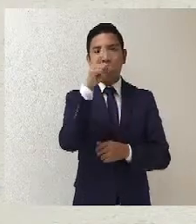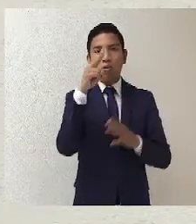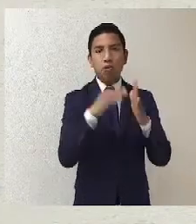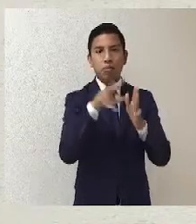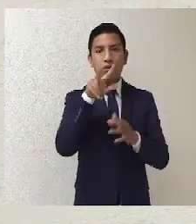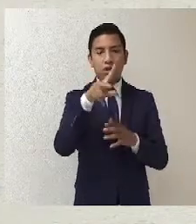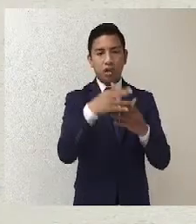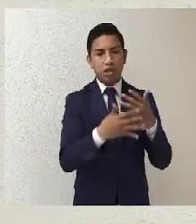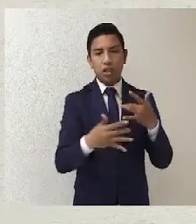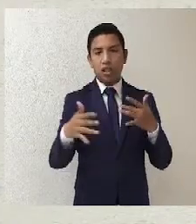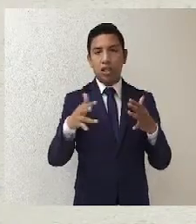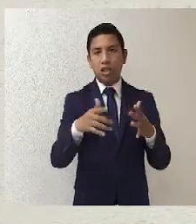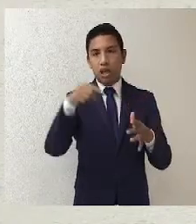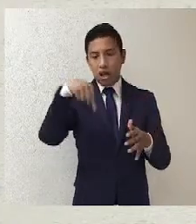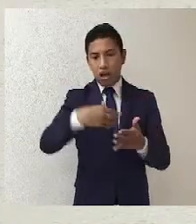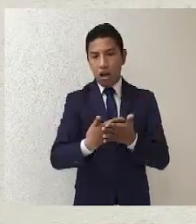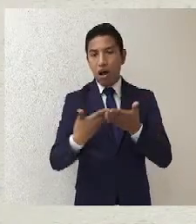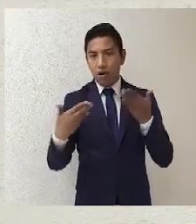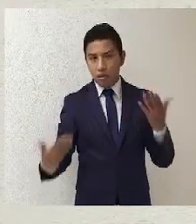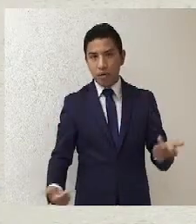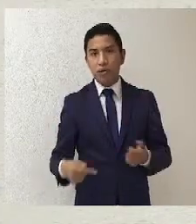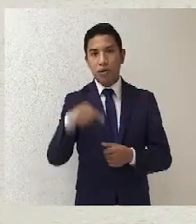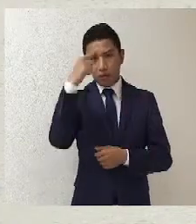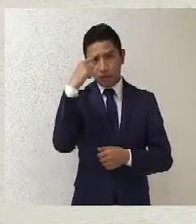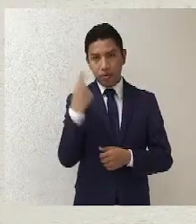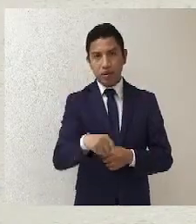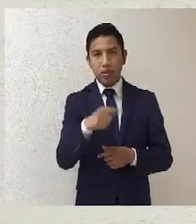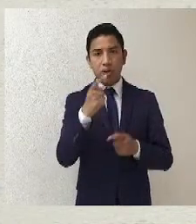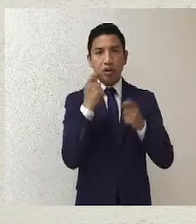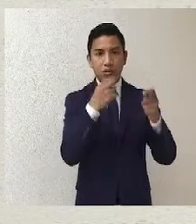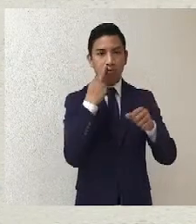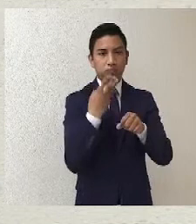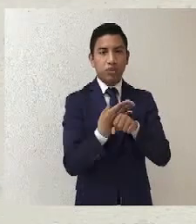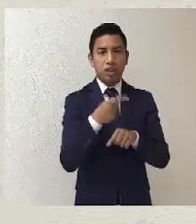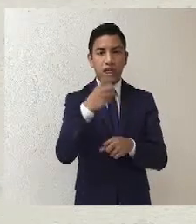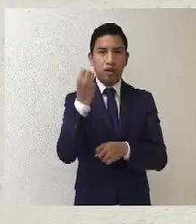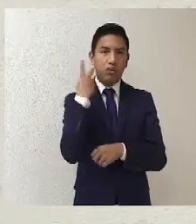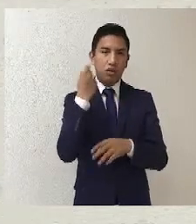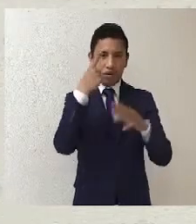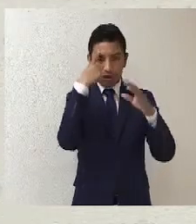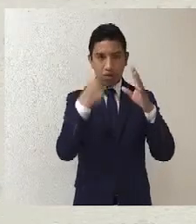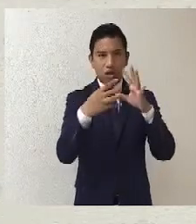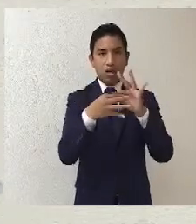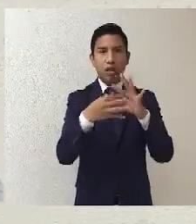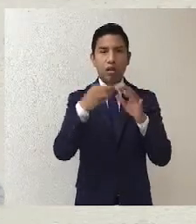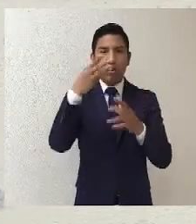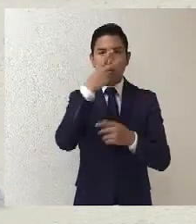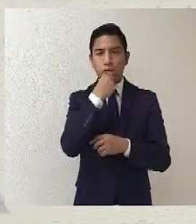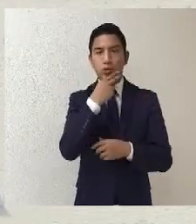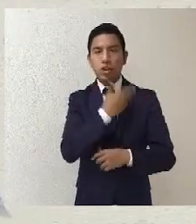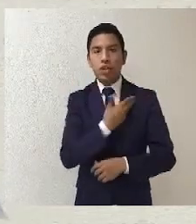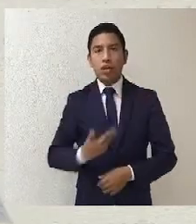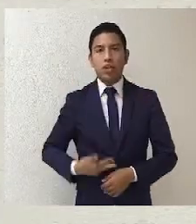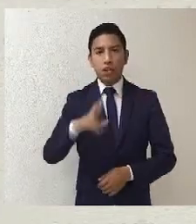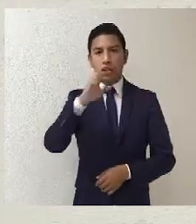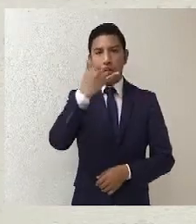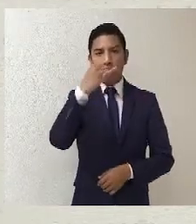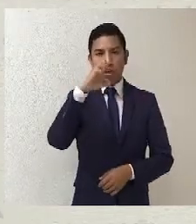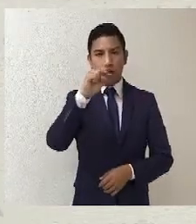donde se desempeña a la fecha como secretario de Estudio y Cuenta adscrito a la ponencia del magistrado presidente Reyes Rodríguez Mondragón.